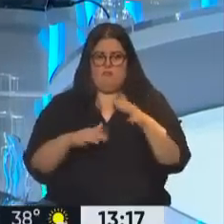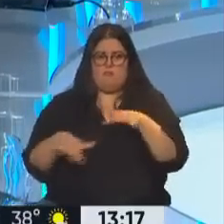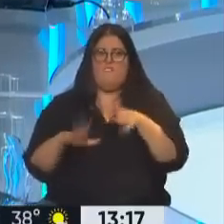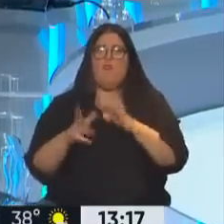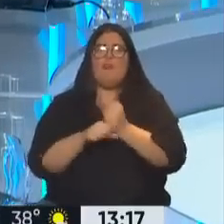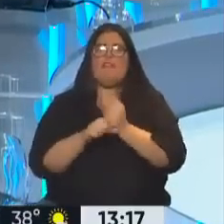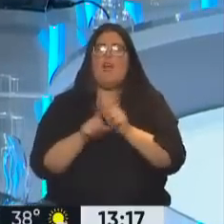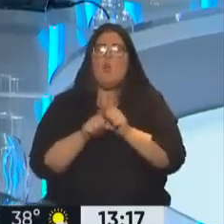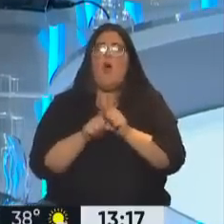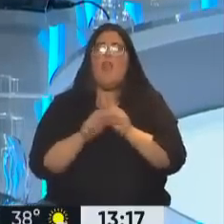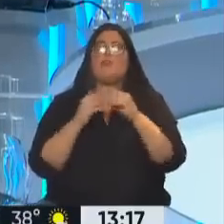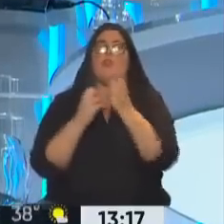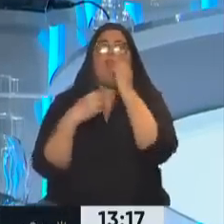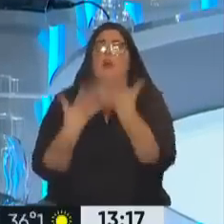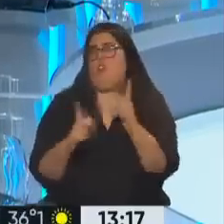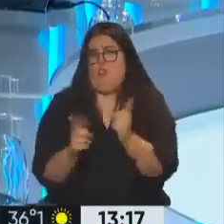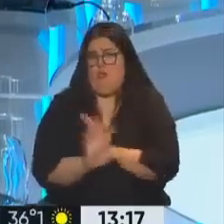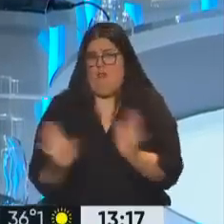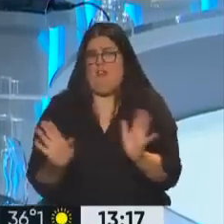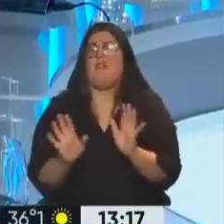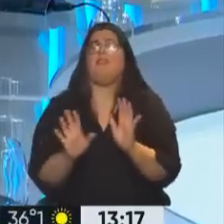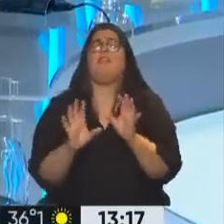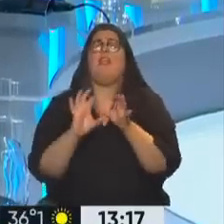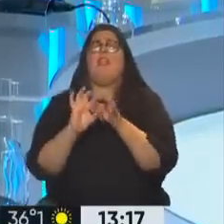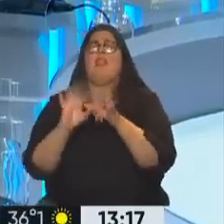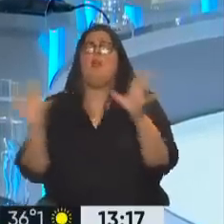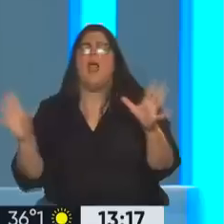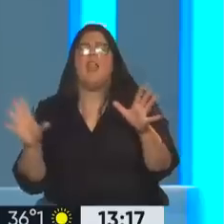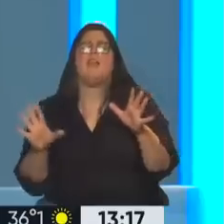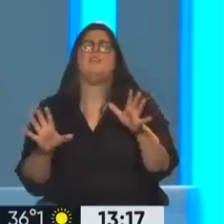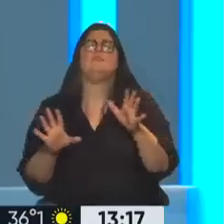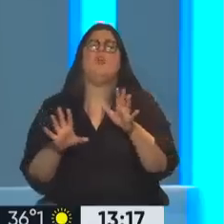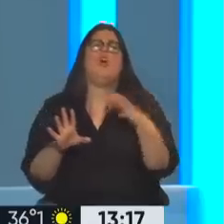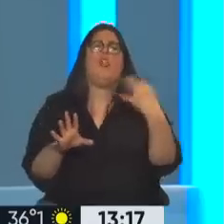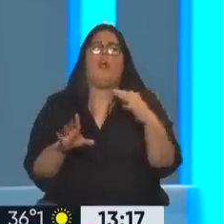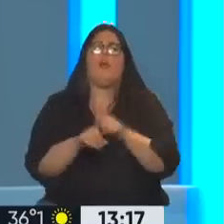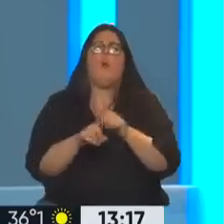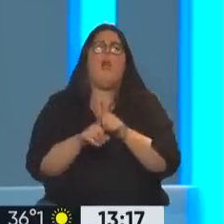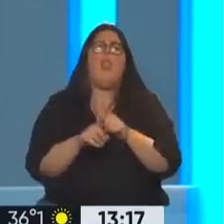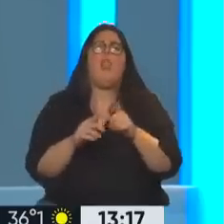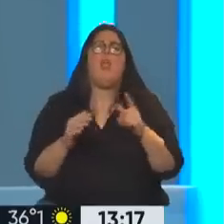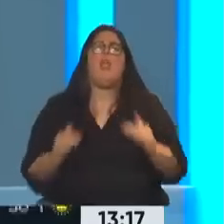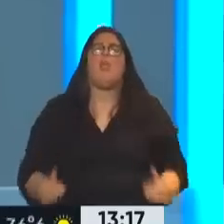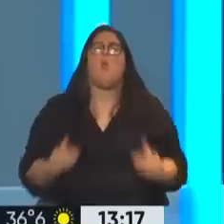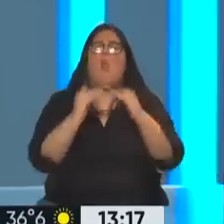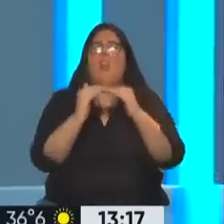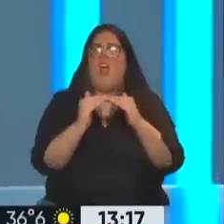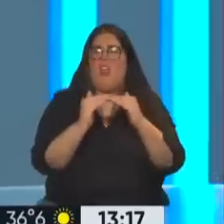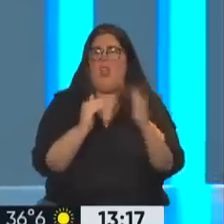Modelos totalmente ajenos a nuestra realidad, o filosofía, al liberalismo, que debe partir de razonable igualdad de condiciones. Lo quieren imponer